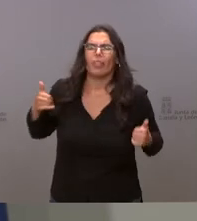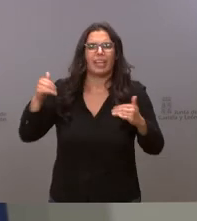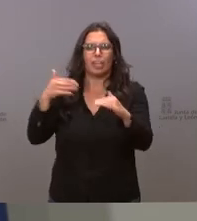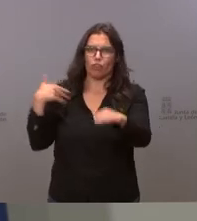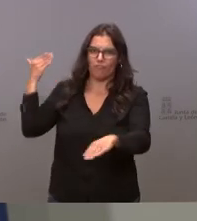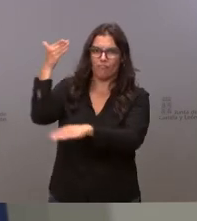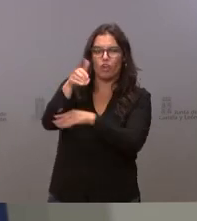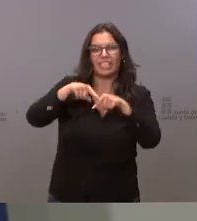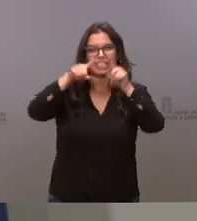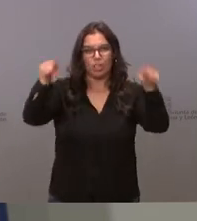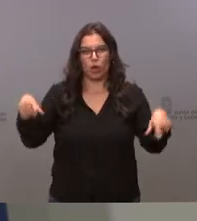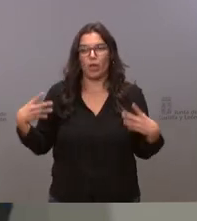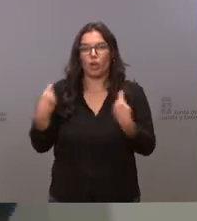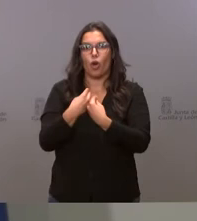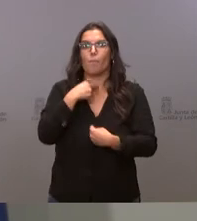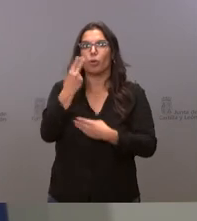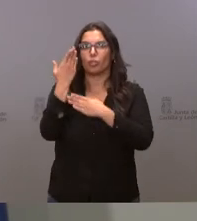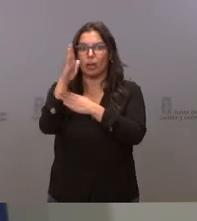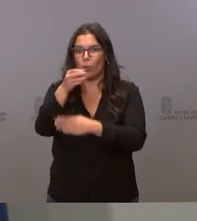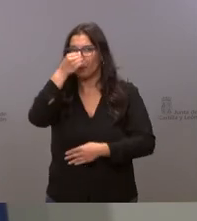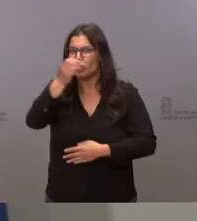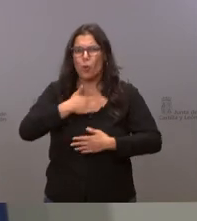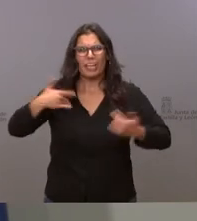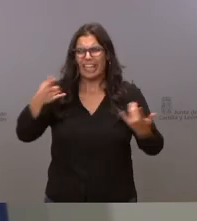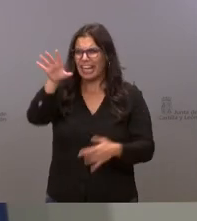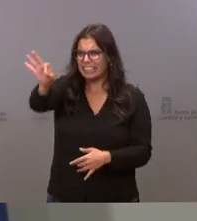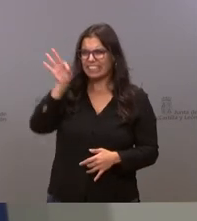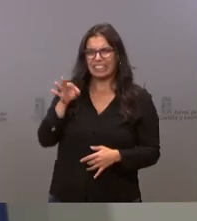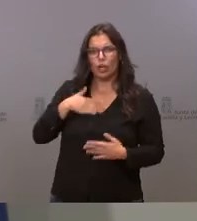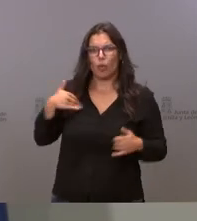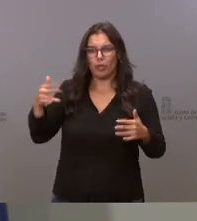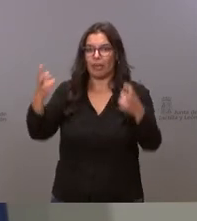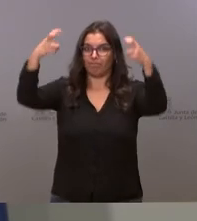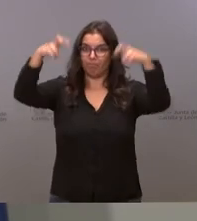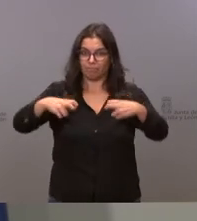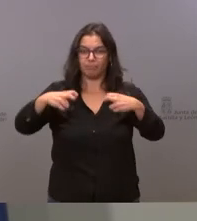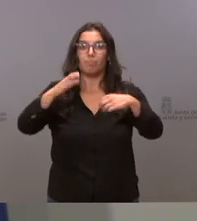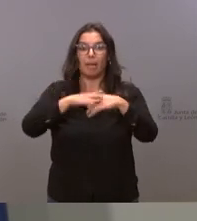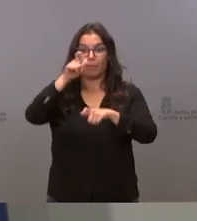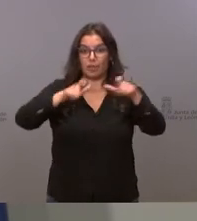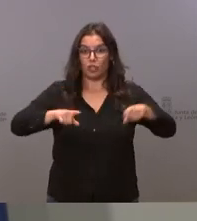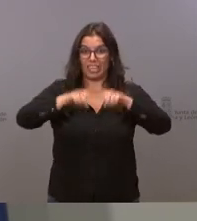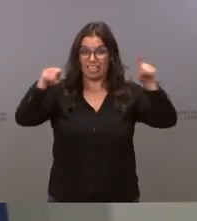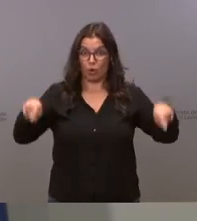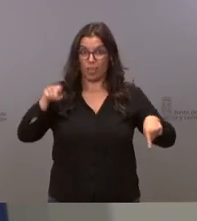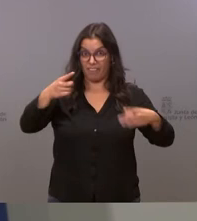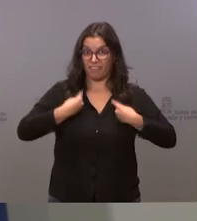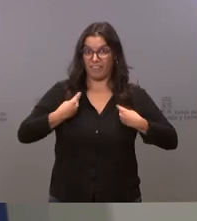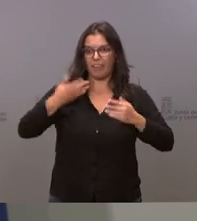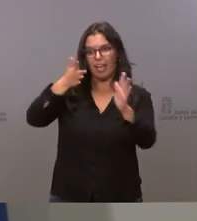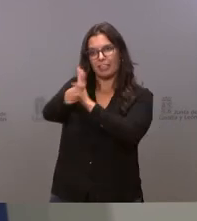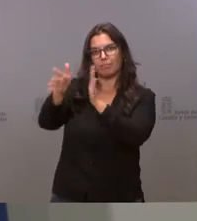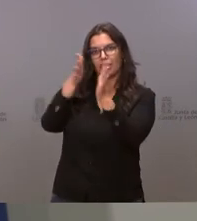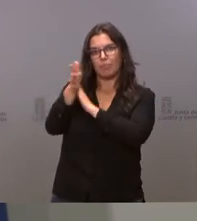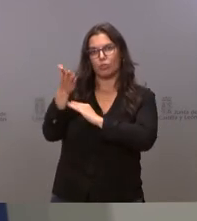con el portavoz del partido socialista que quieran a explicar a los segovianos lo que